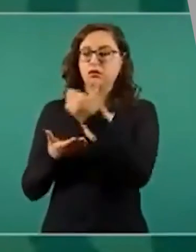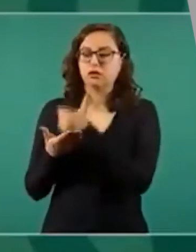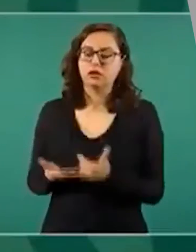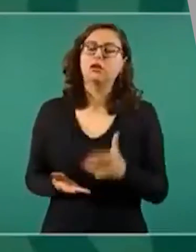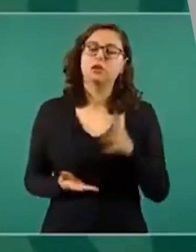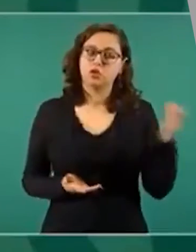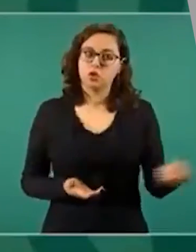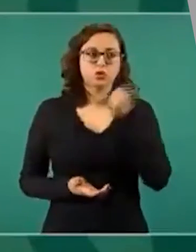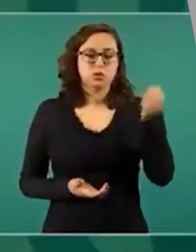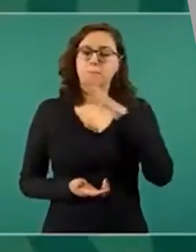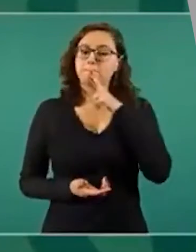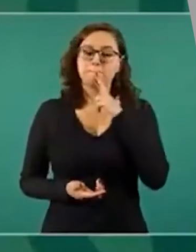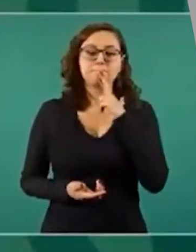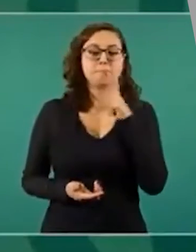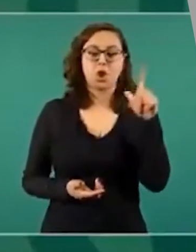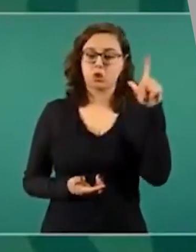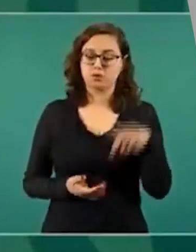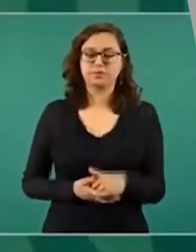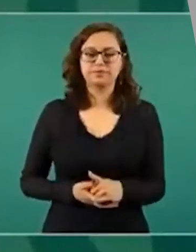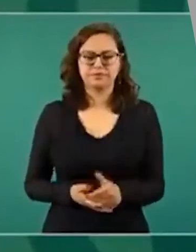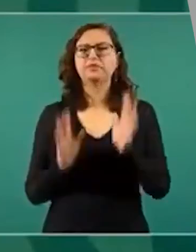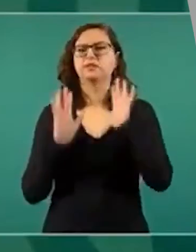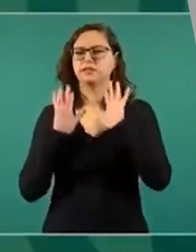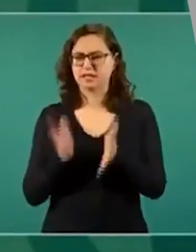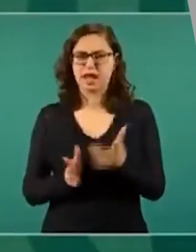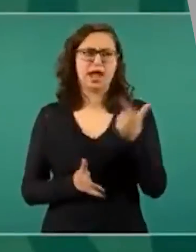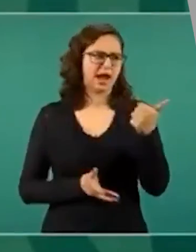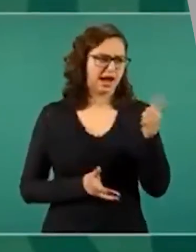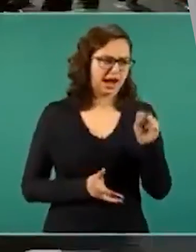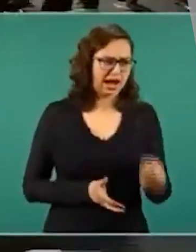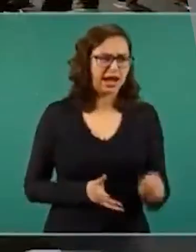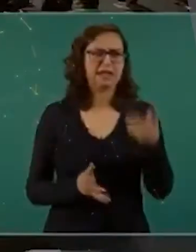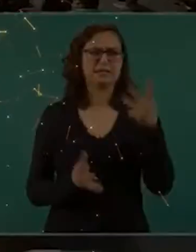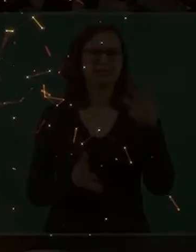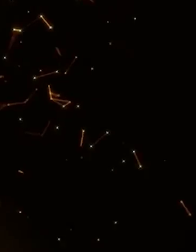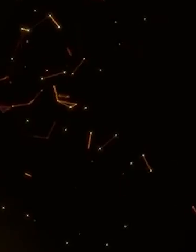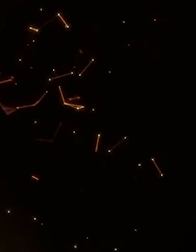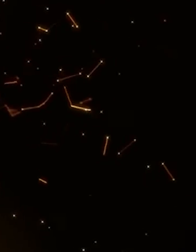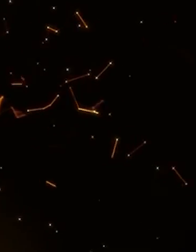gas, esto de los reclusorios, y en otros casos.